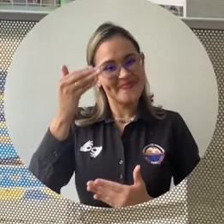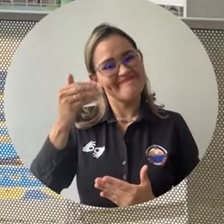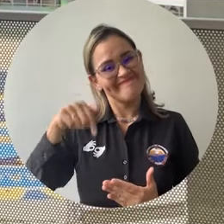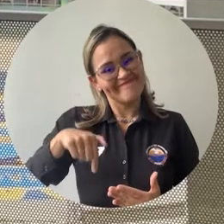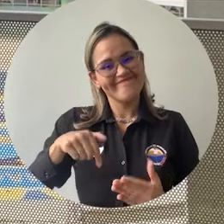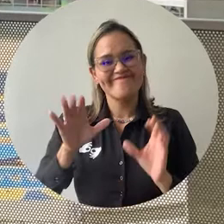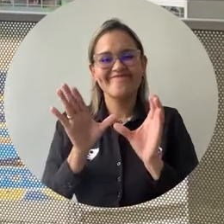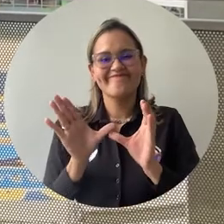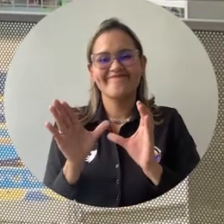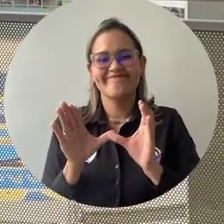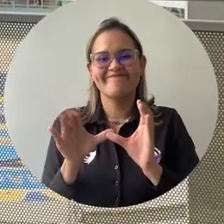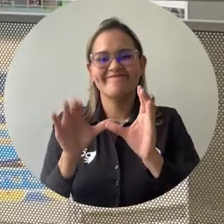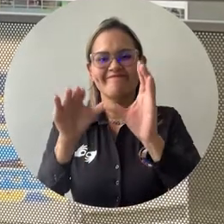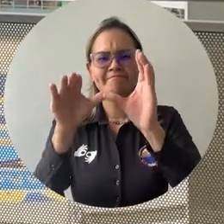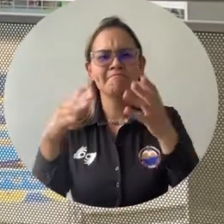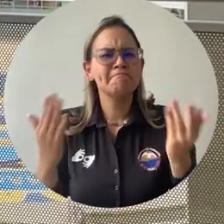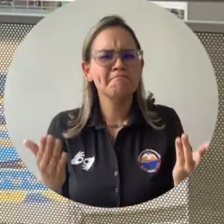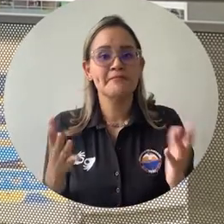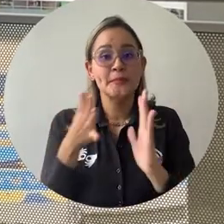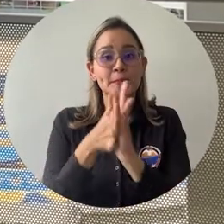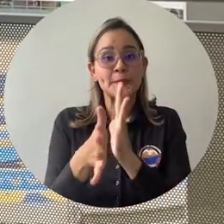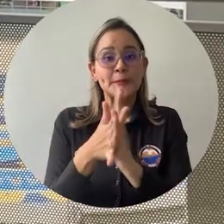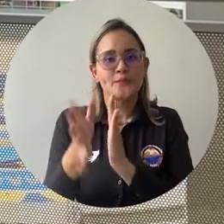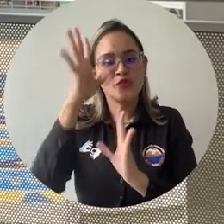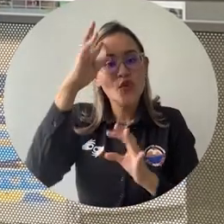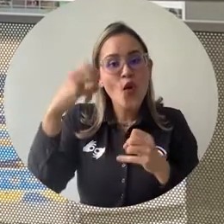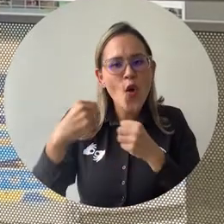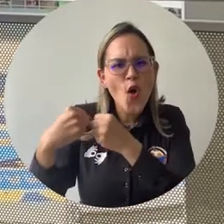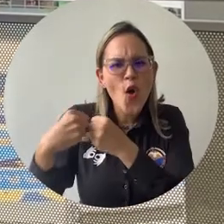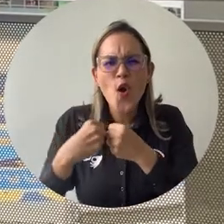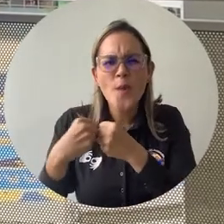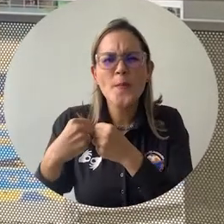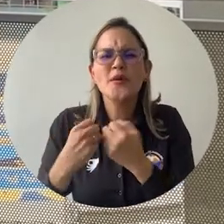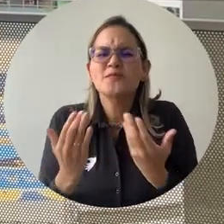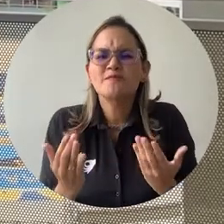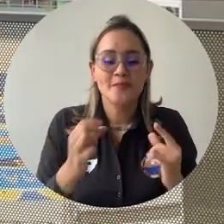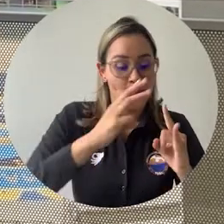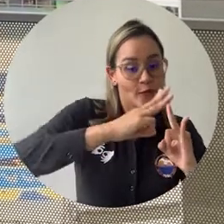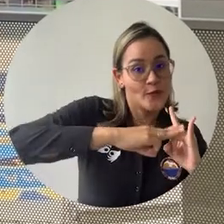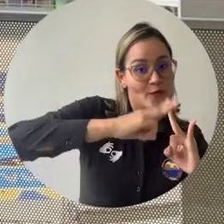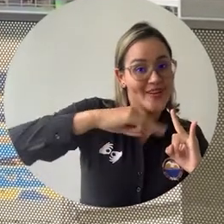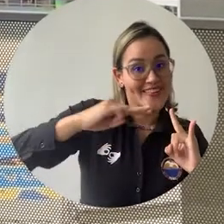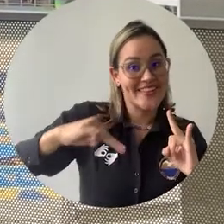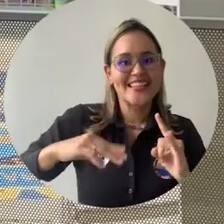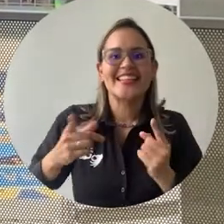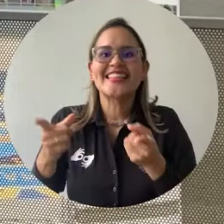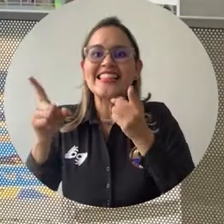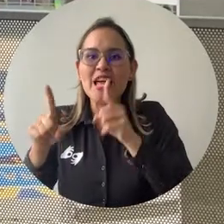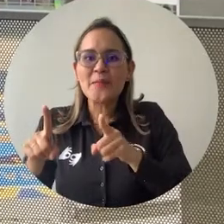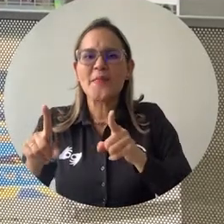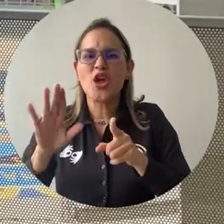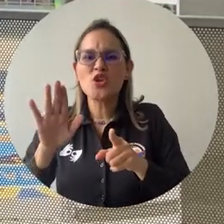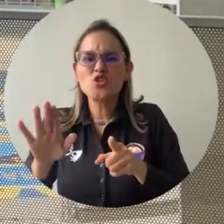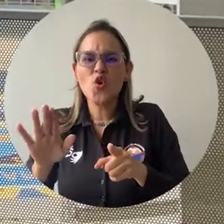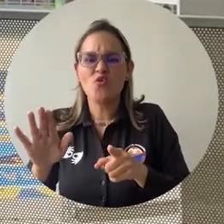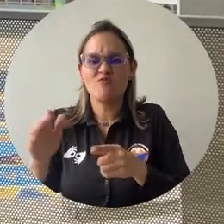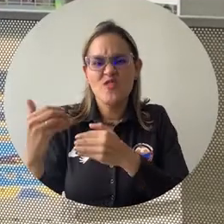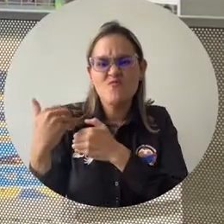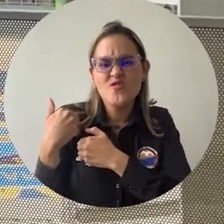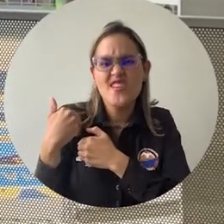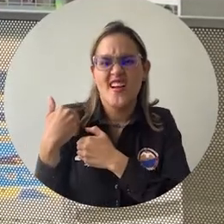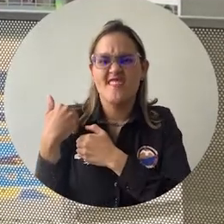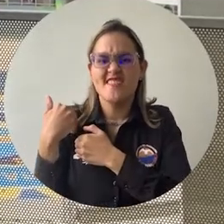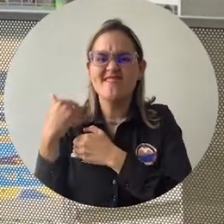Iniciamos esta emisión del Campus TV informando sobre el convenio de cooperación establecido entre Unimagdalena y la Contraloría